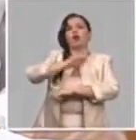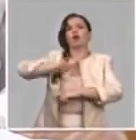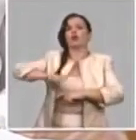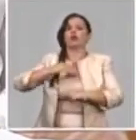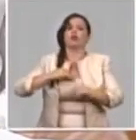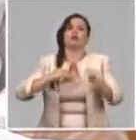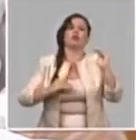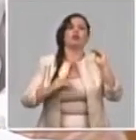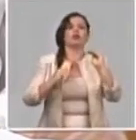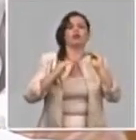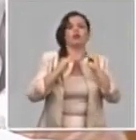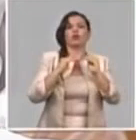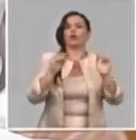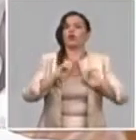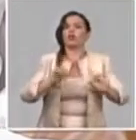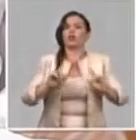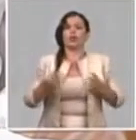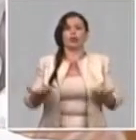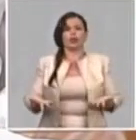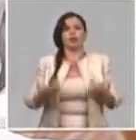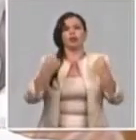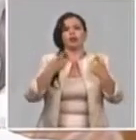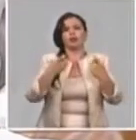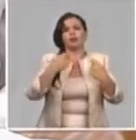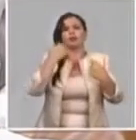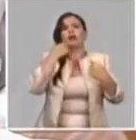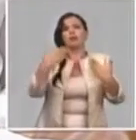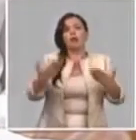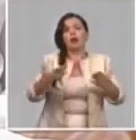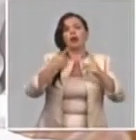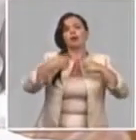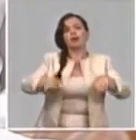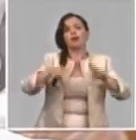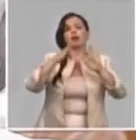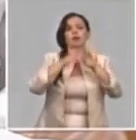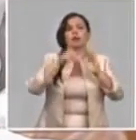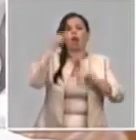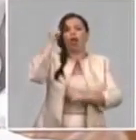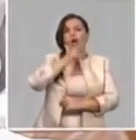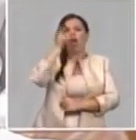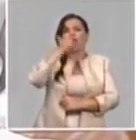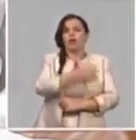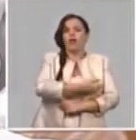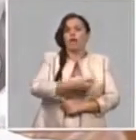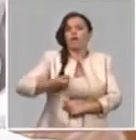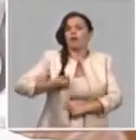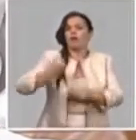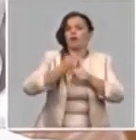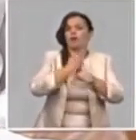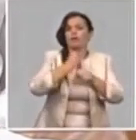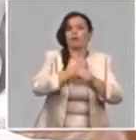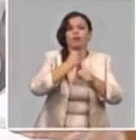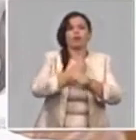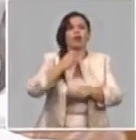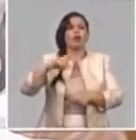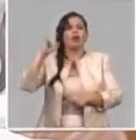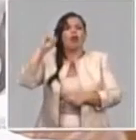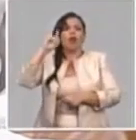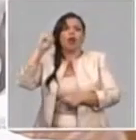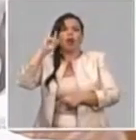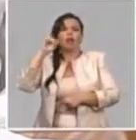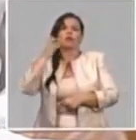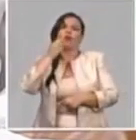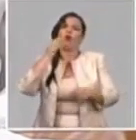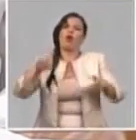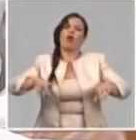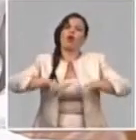por las propias complejidades económicas, pero en el mes de abril se hizo un gran esfuerzo por los productores de los lácteos y se sobrecumplieron los